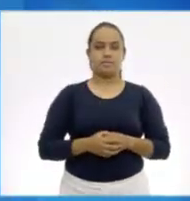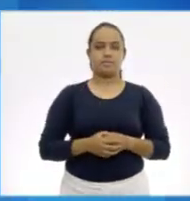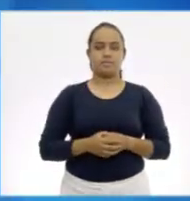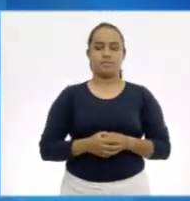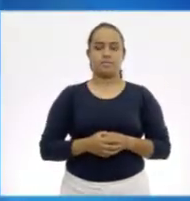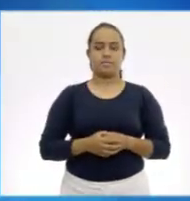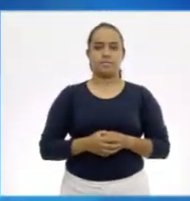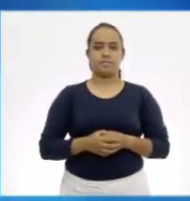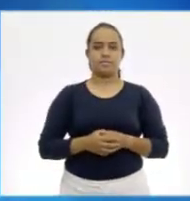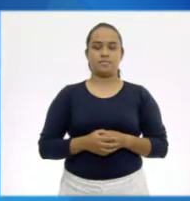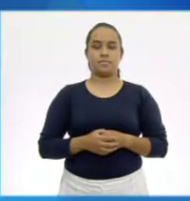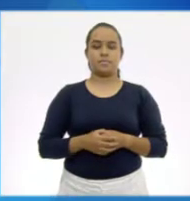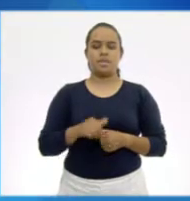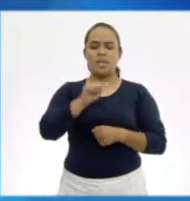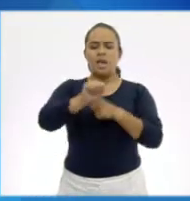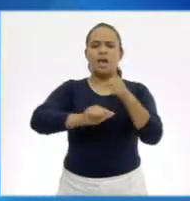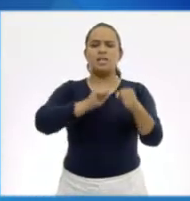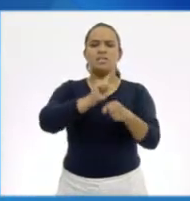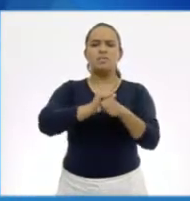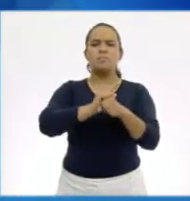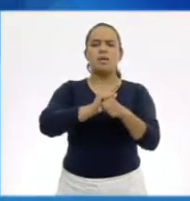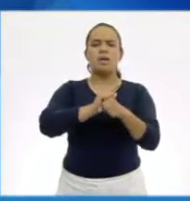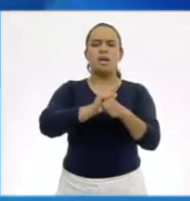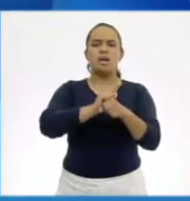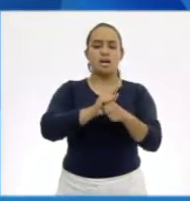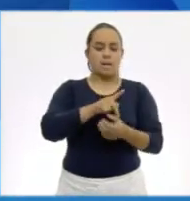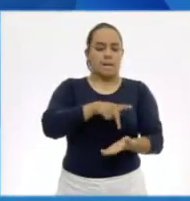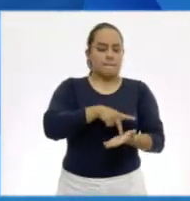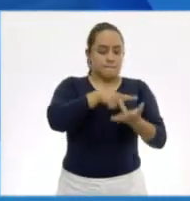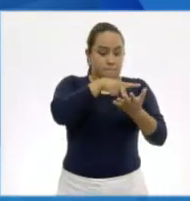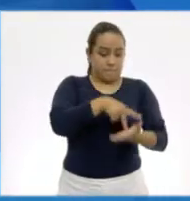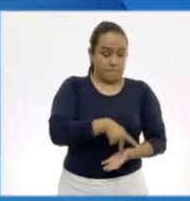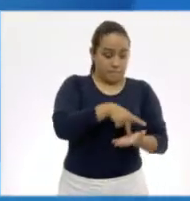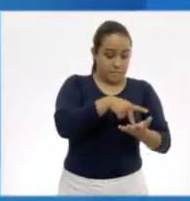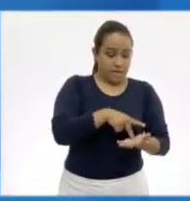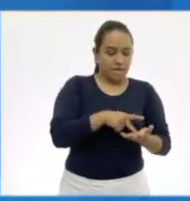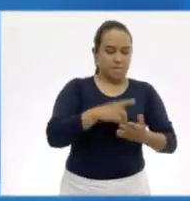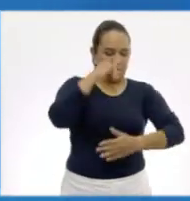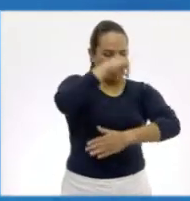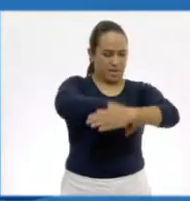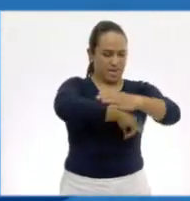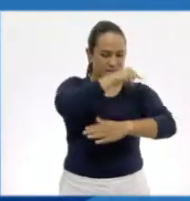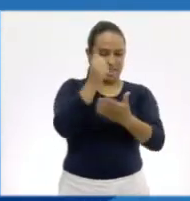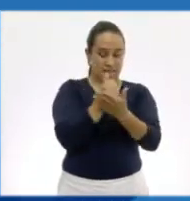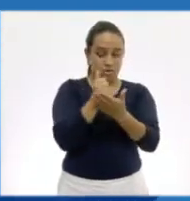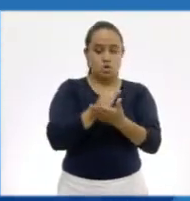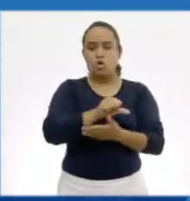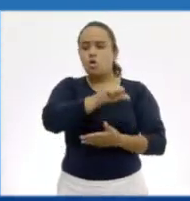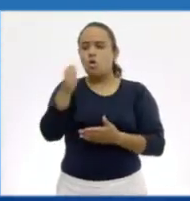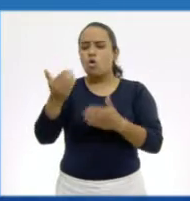Dice, ¿cuál es el animal que le sigue en peso a la ballena azul?